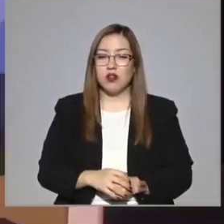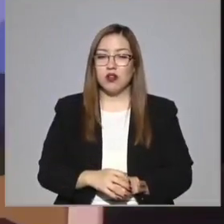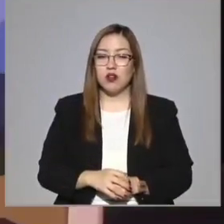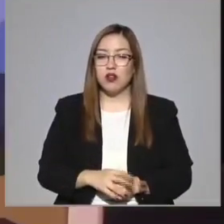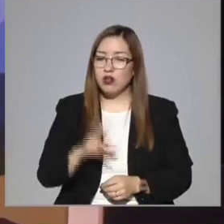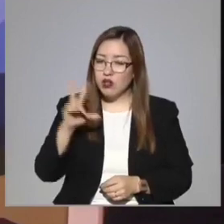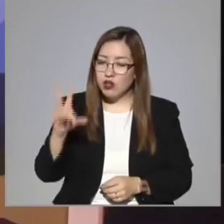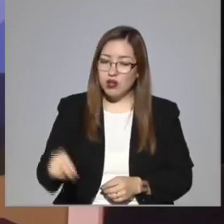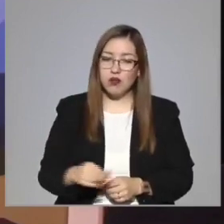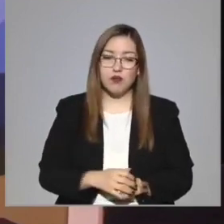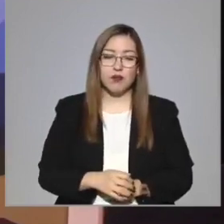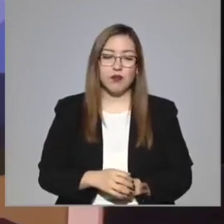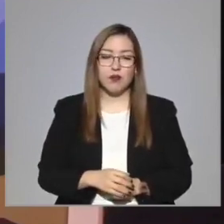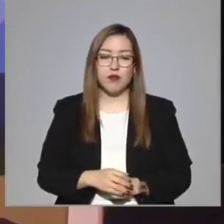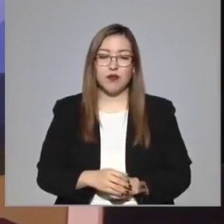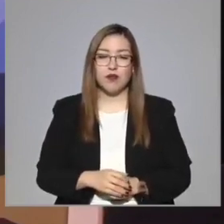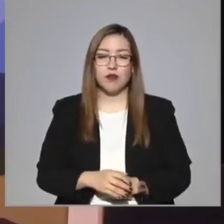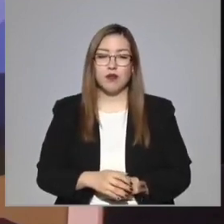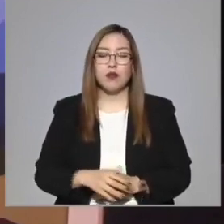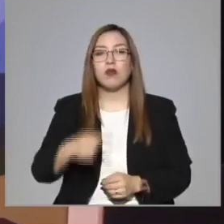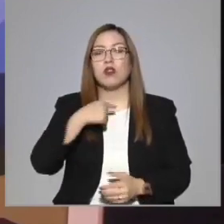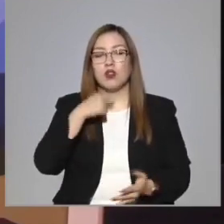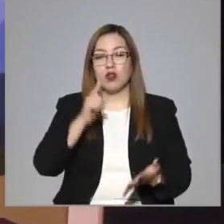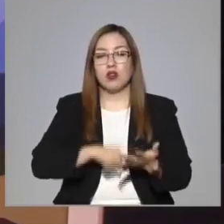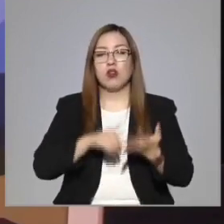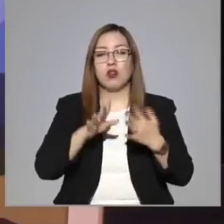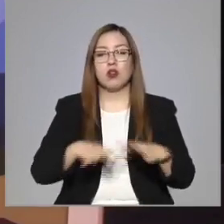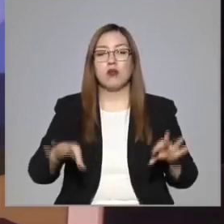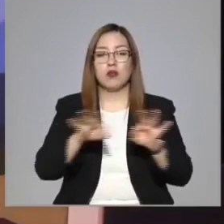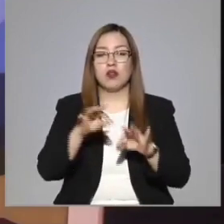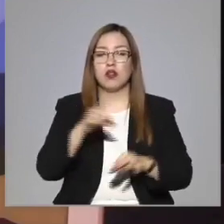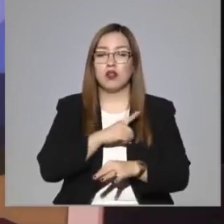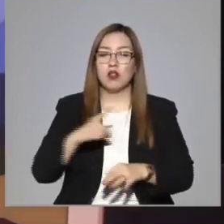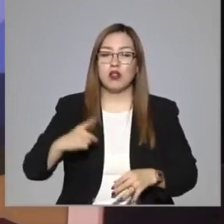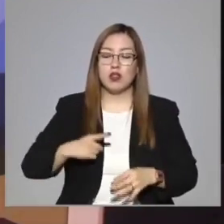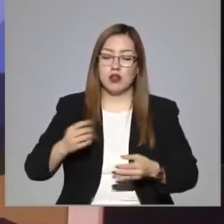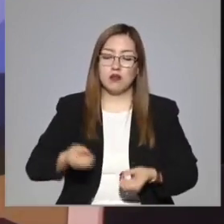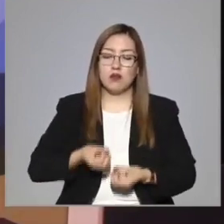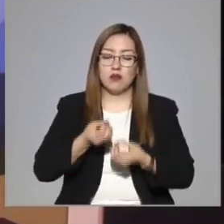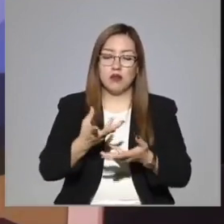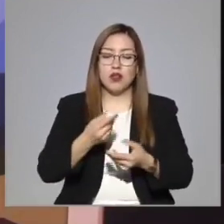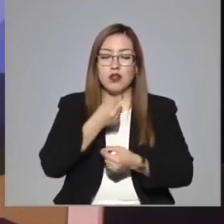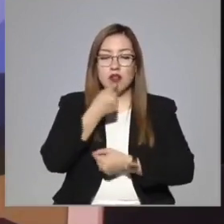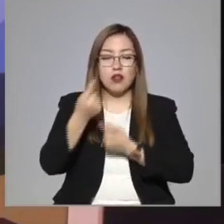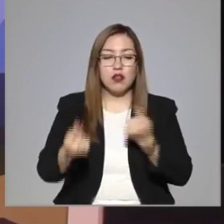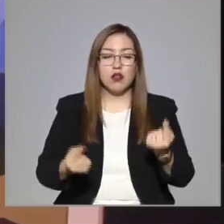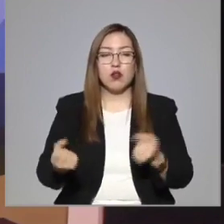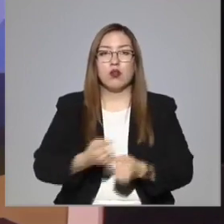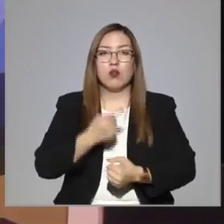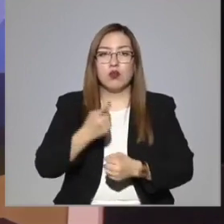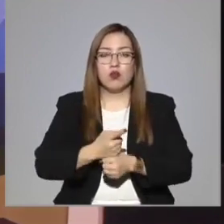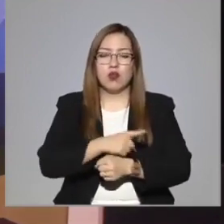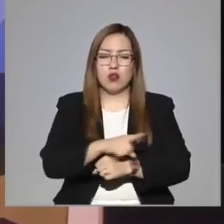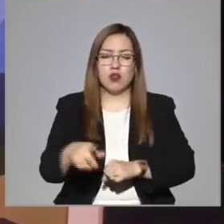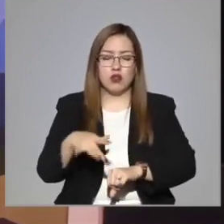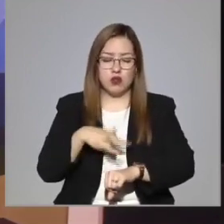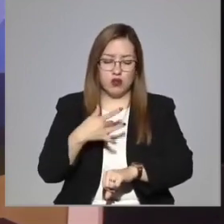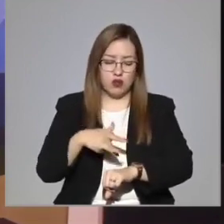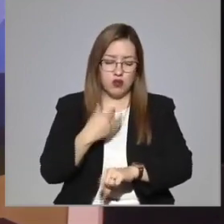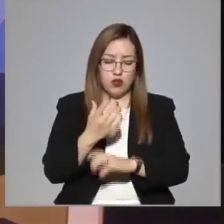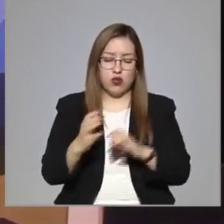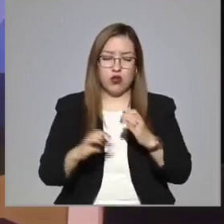Creo que es muy importante saberle dar la voz a nuestras infancias para que sepan que lo que ellos sienten,